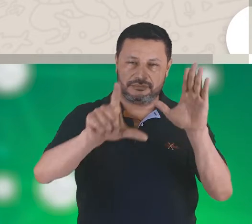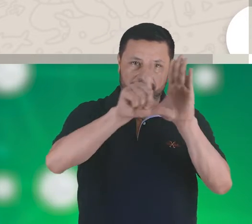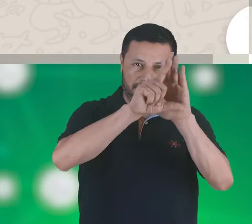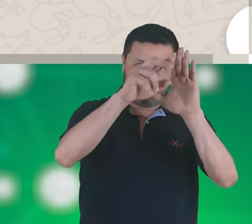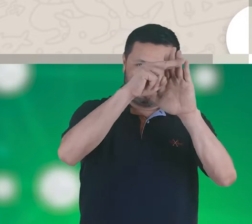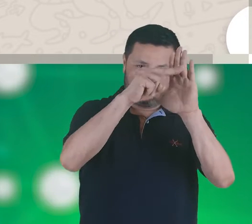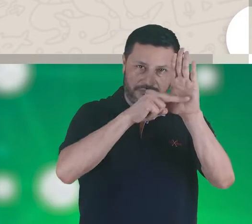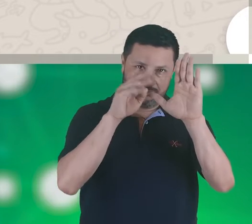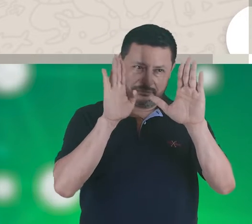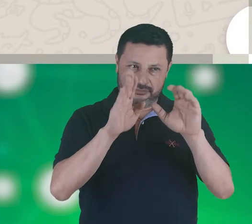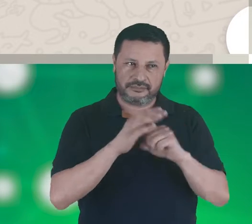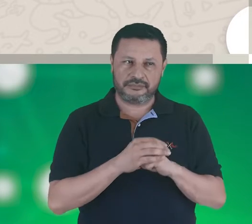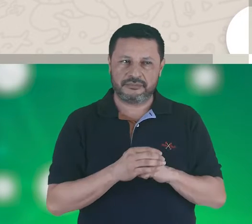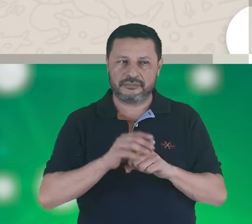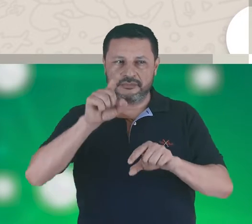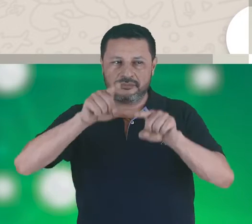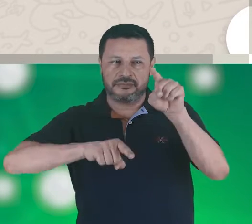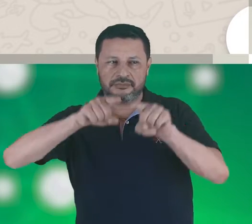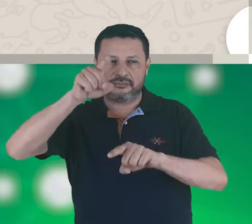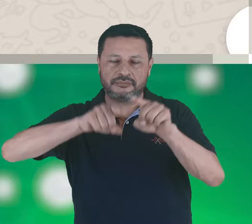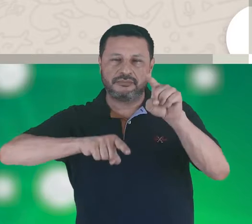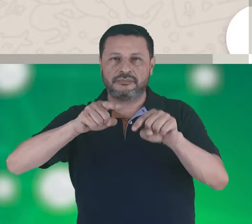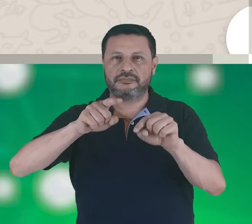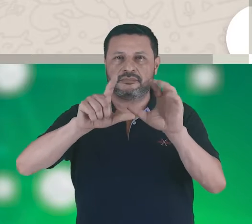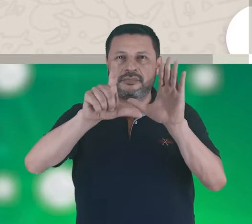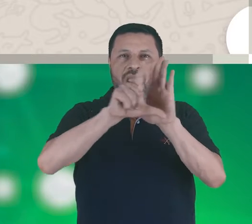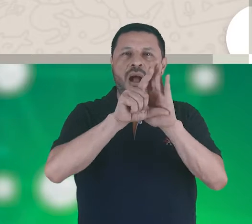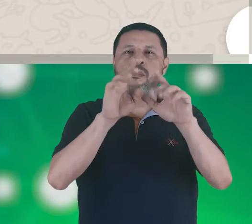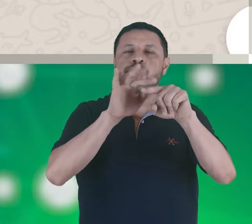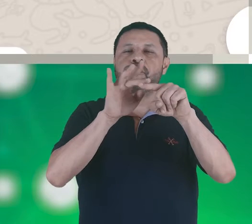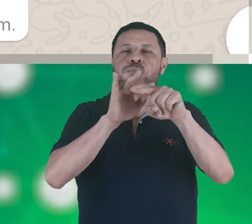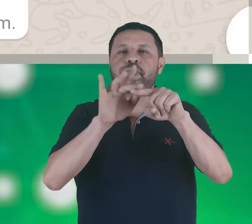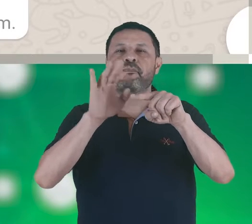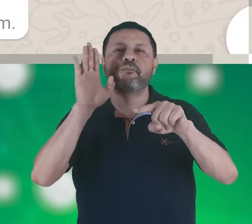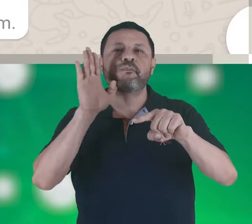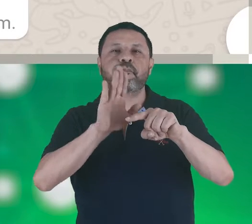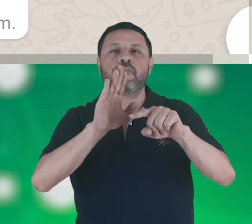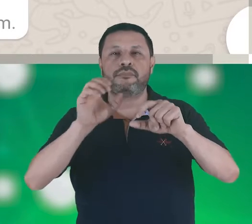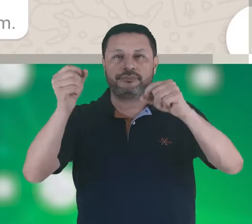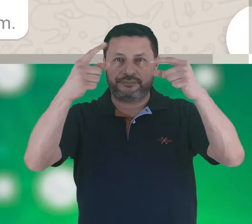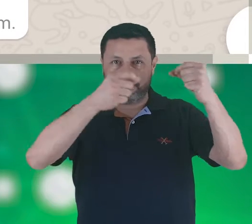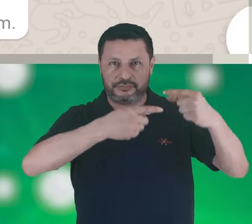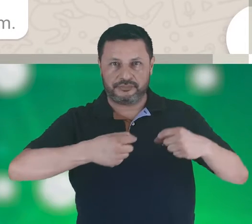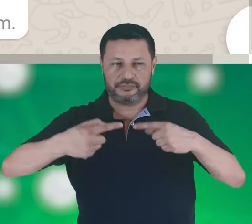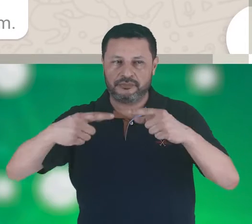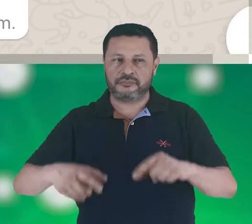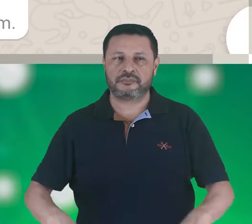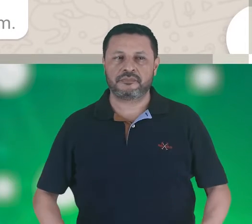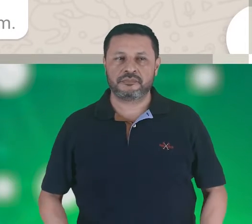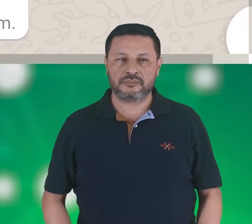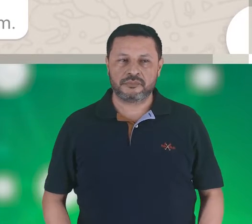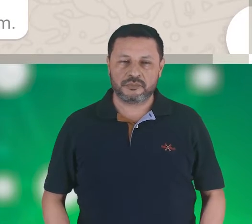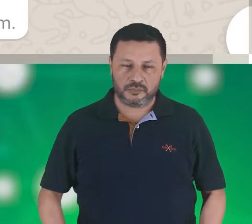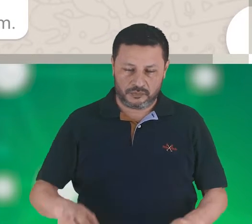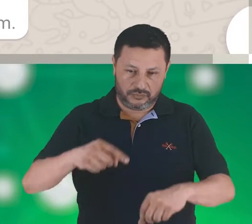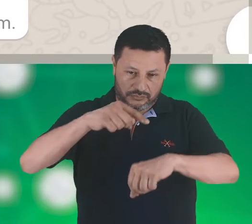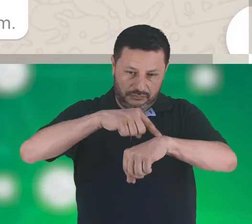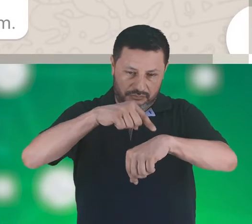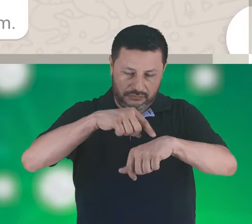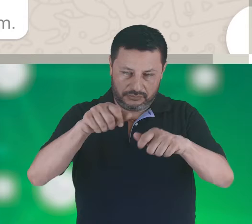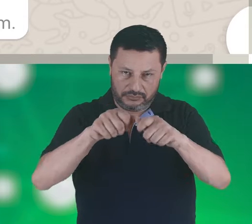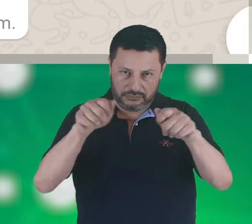Reglamento. Estas son algunas reglas que se aplicarán en este torneo. Los partidos